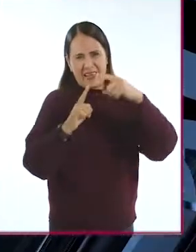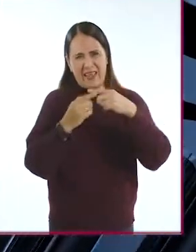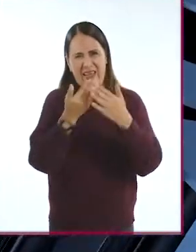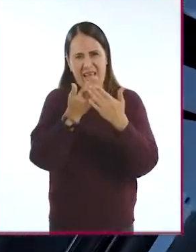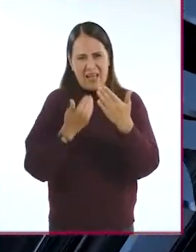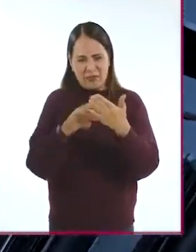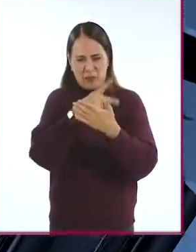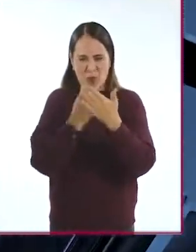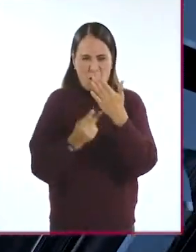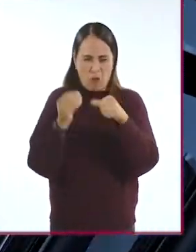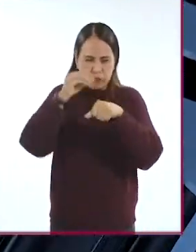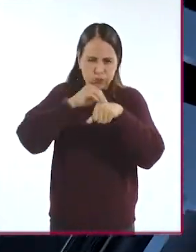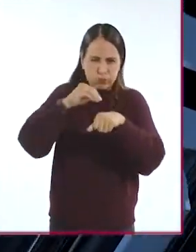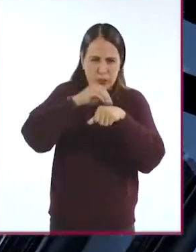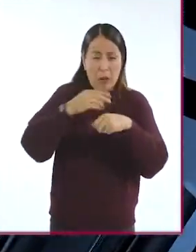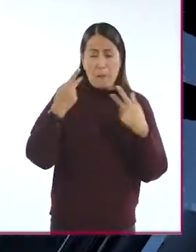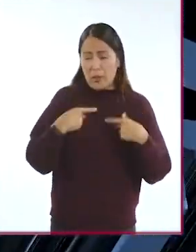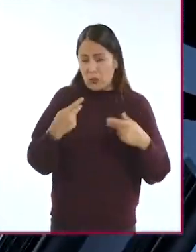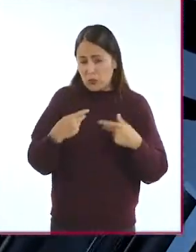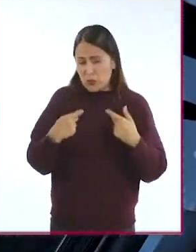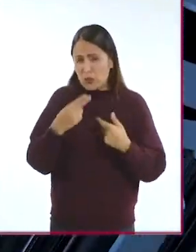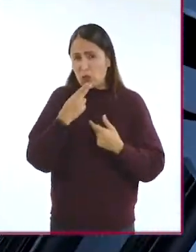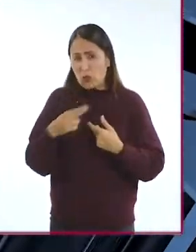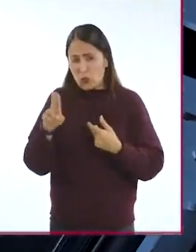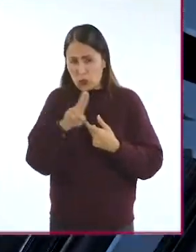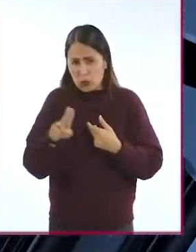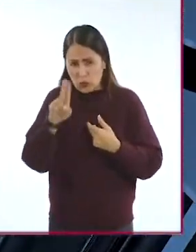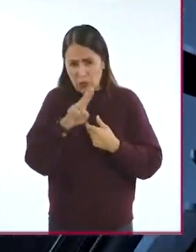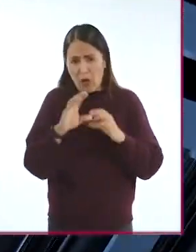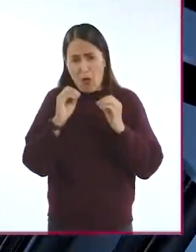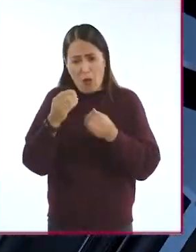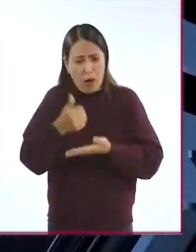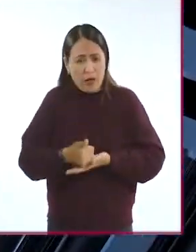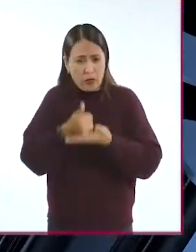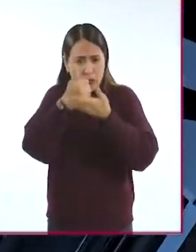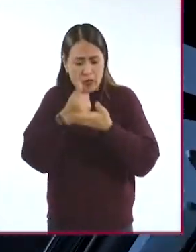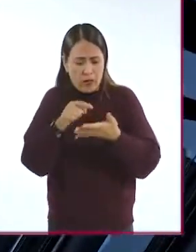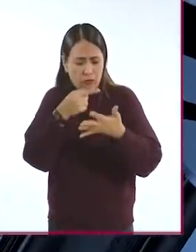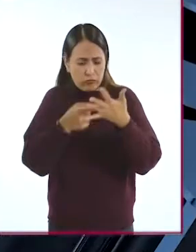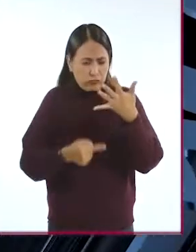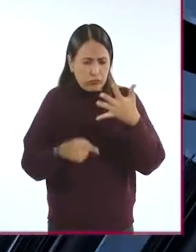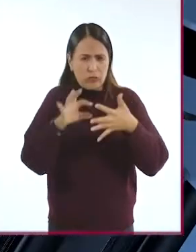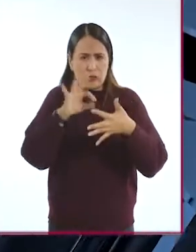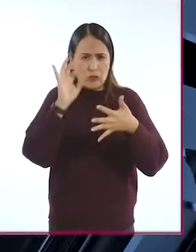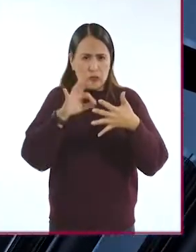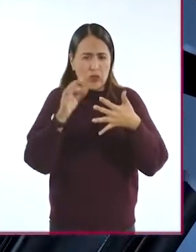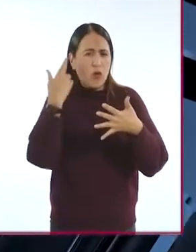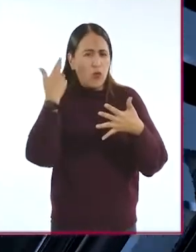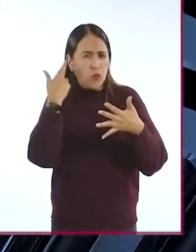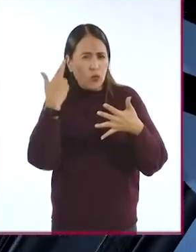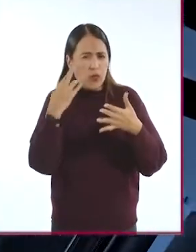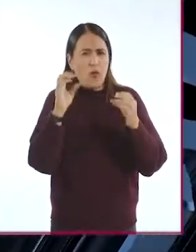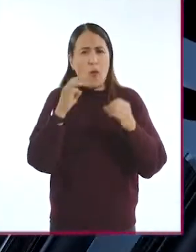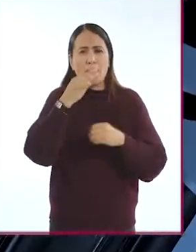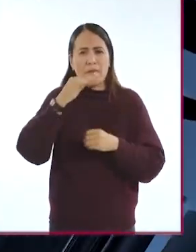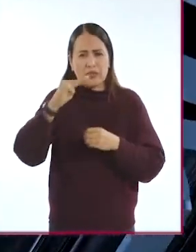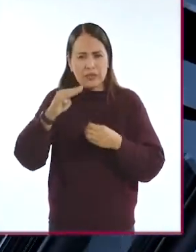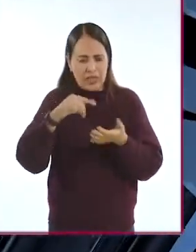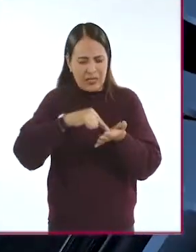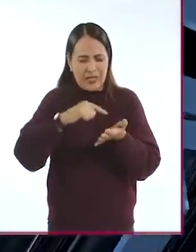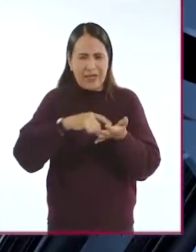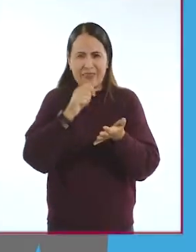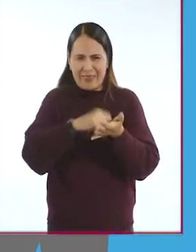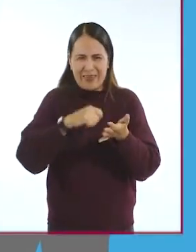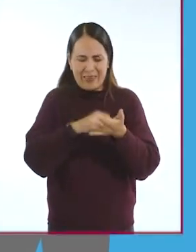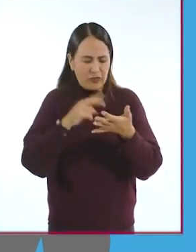preprogramadas para que los mismos usuarios o quienes los auxilian puedan seleccionar diferentes alarmas sonoras o mensajes de